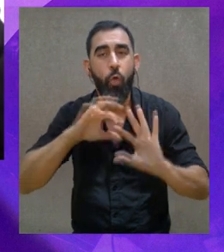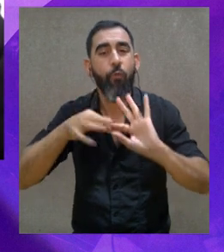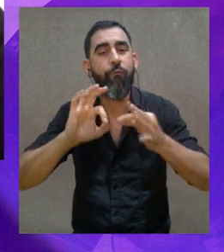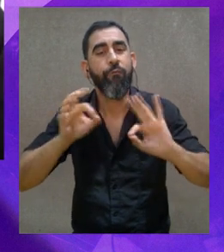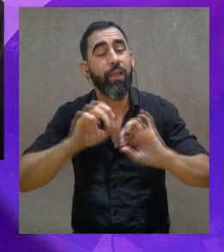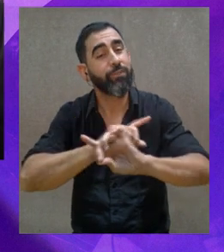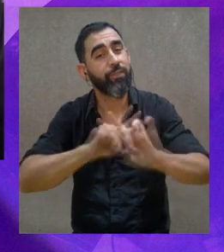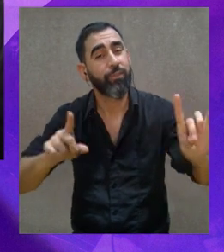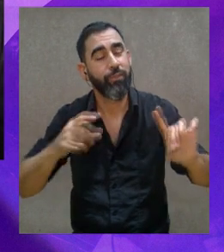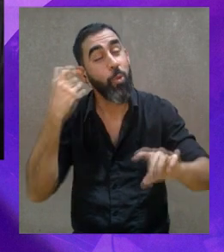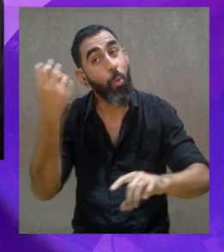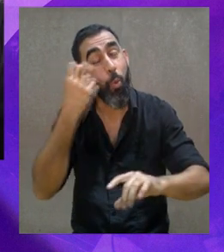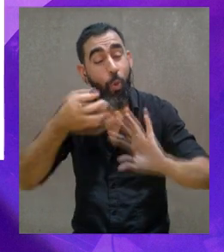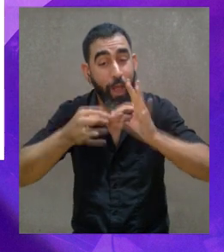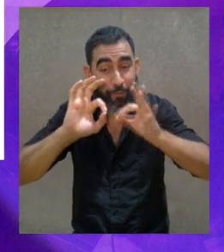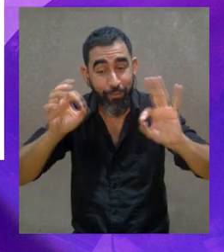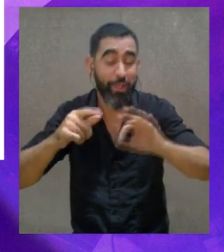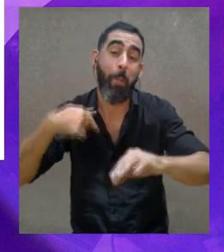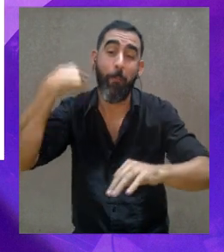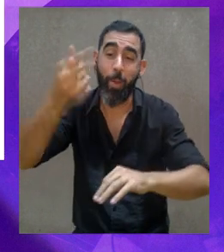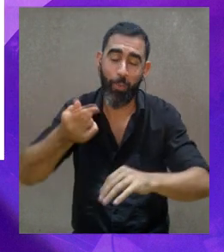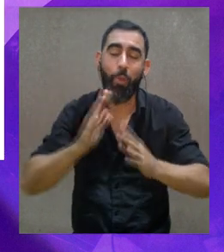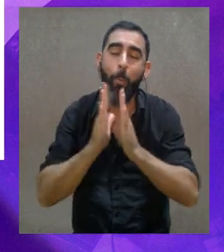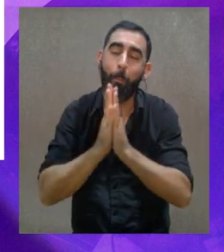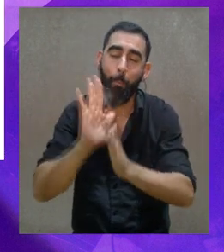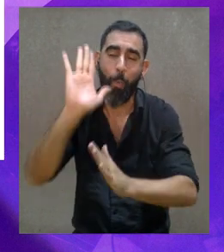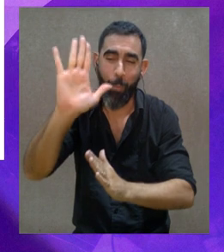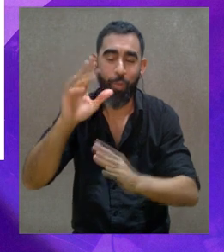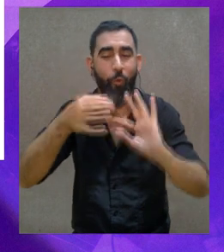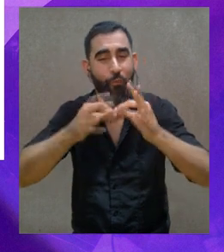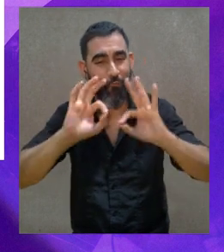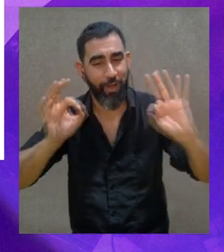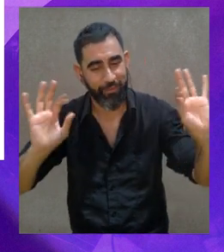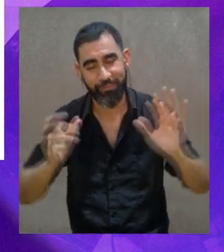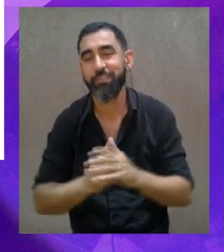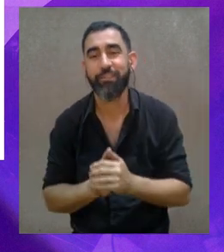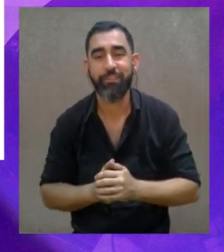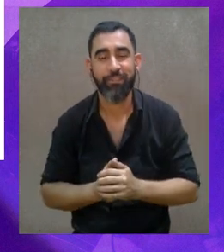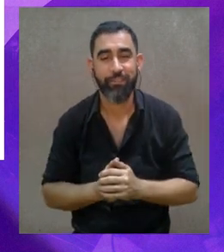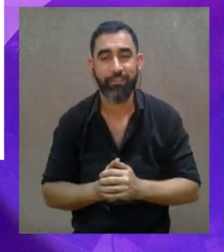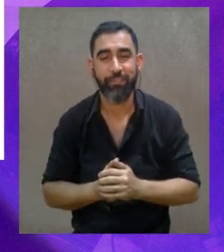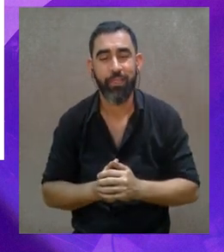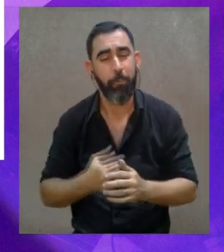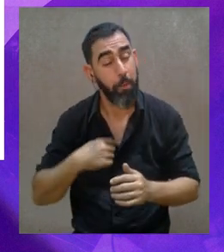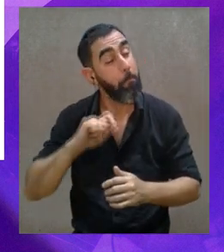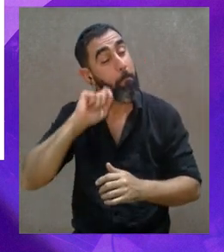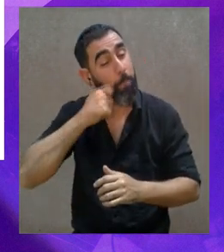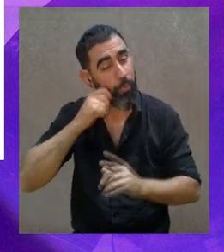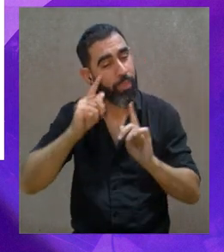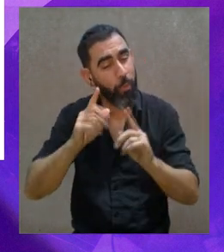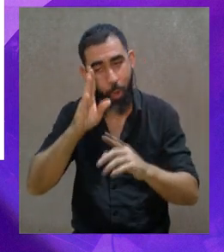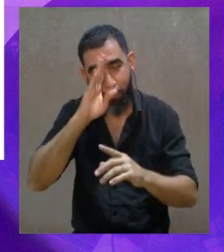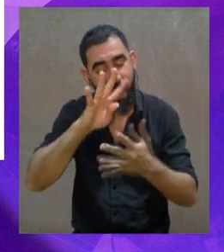pero ya lo voy a llegar. Pero desde nada, simplemente reafirmar la reflexión que decía un poquito antes